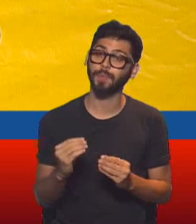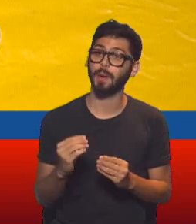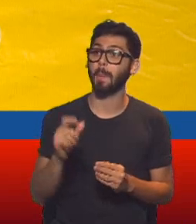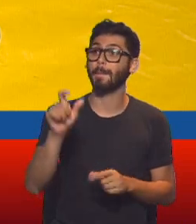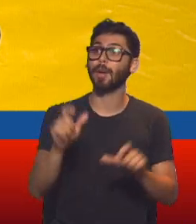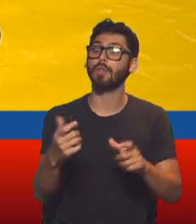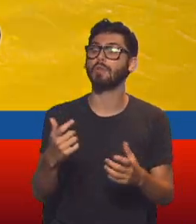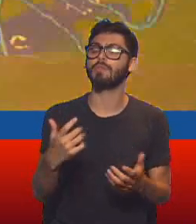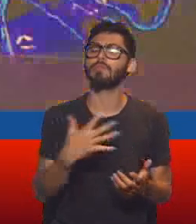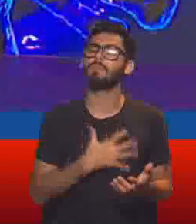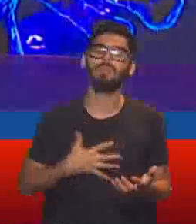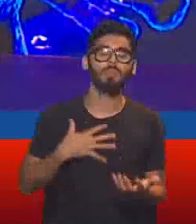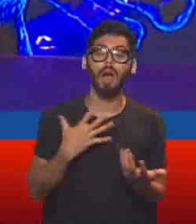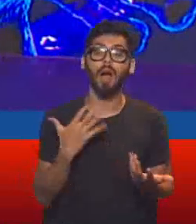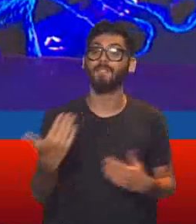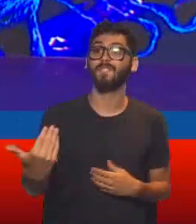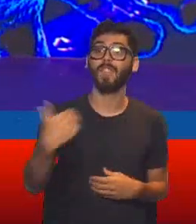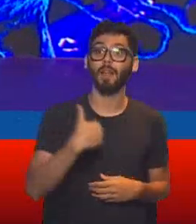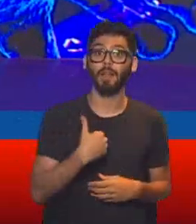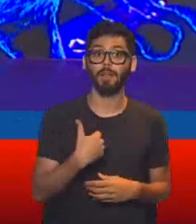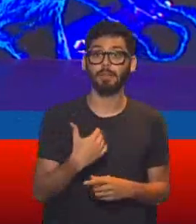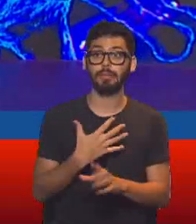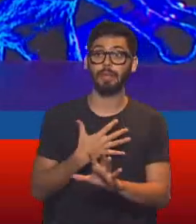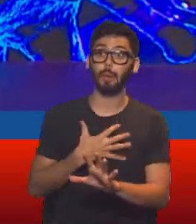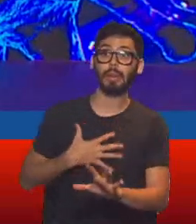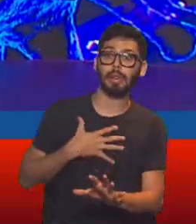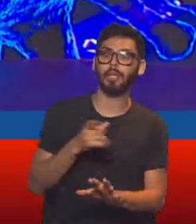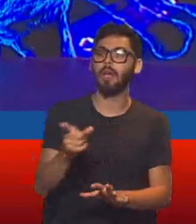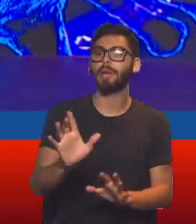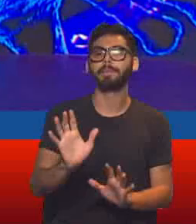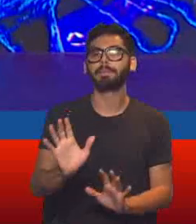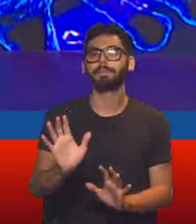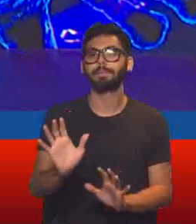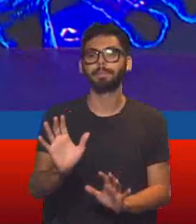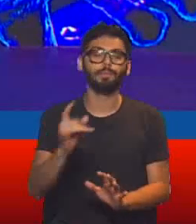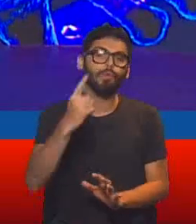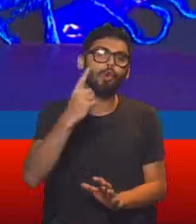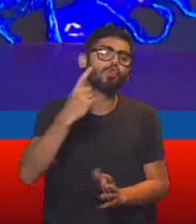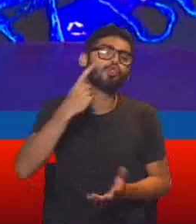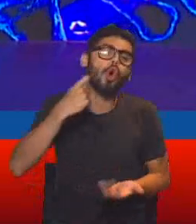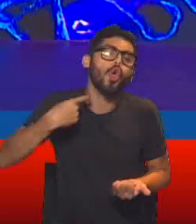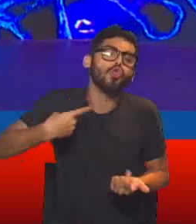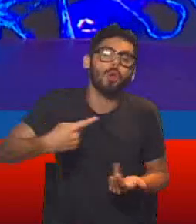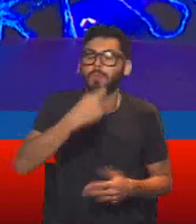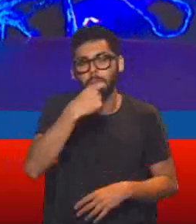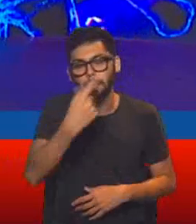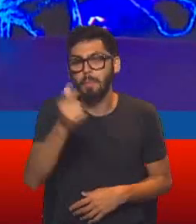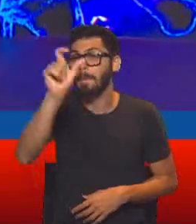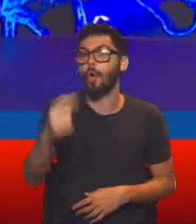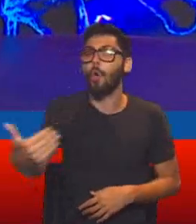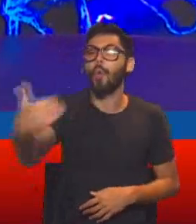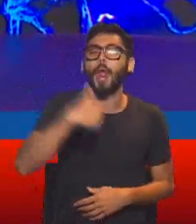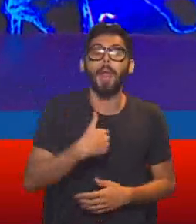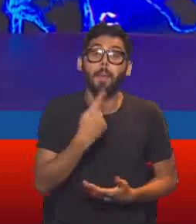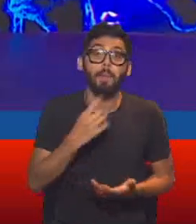consulta por cualquier otra razón, uno tiene que tratar de dilatarlos en los controles habituales que le hacen. Supóngase que un paciente viene para